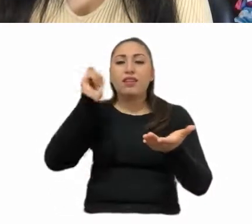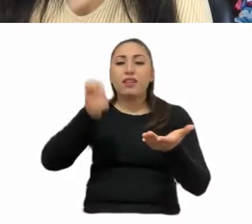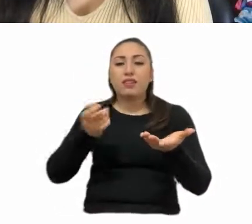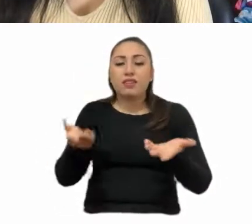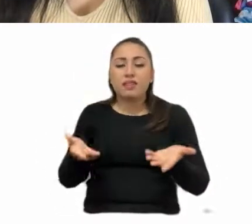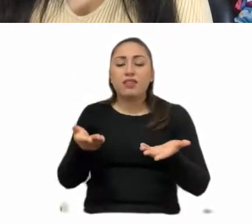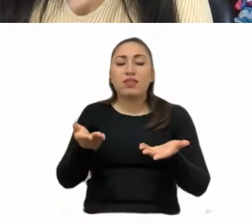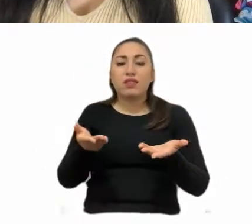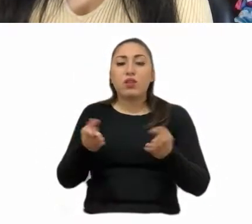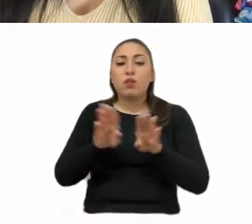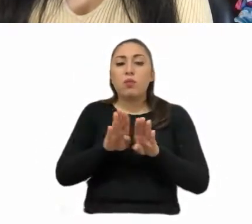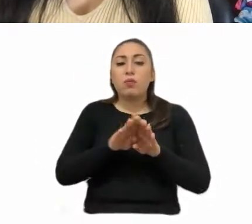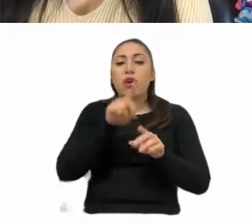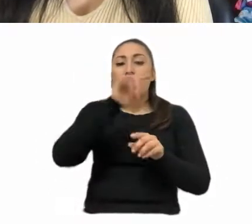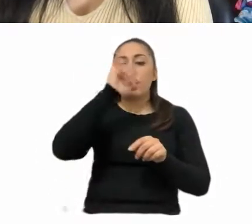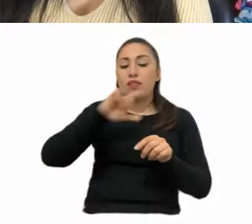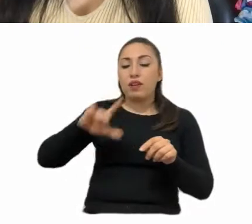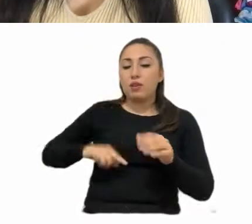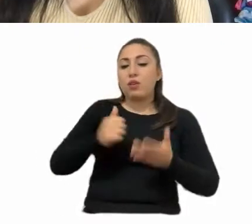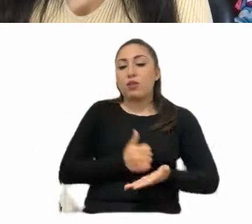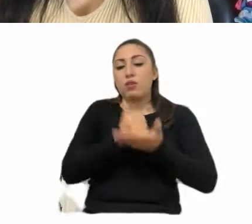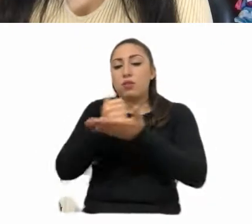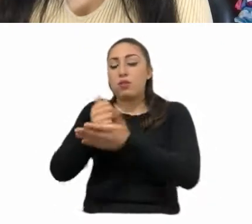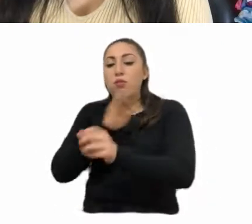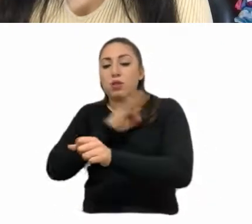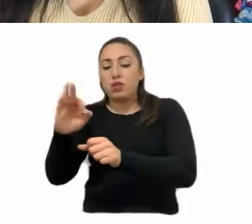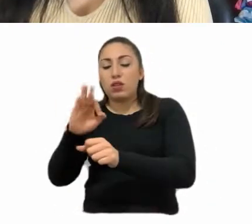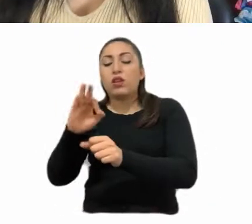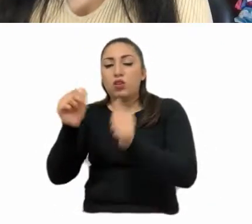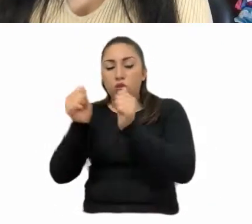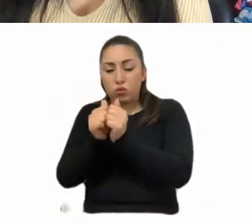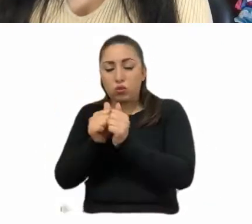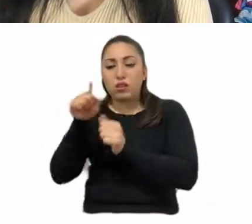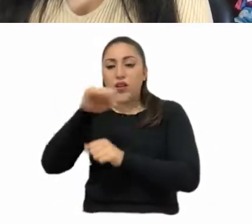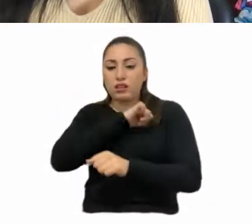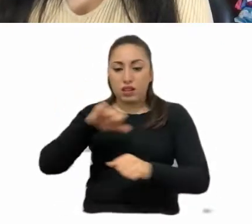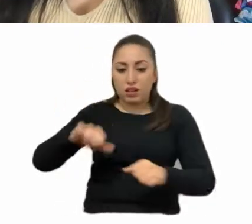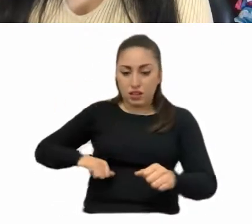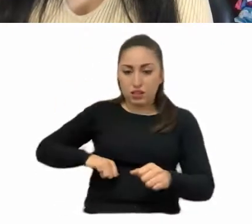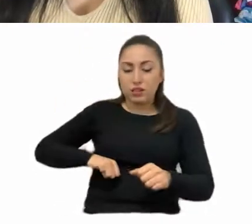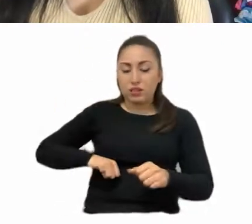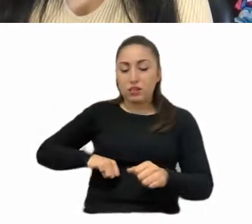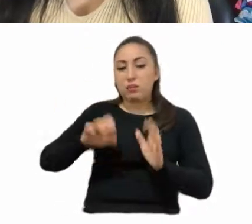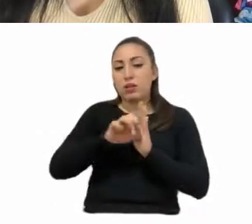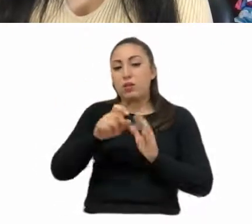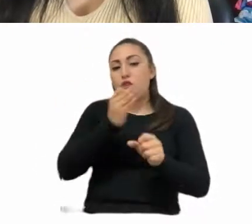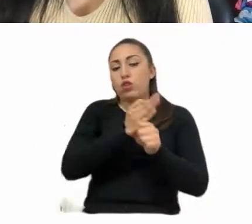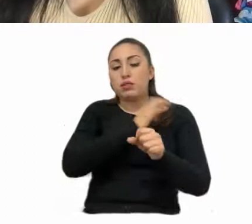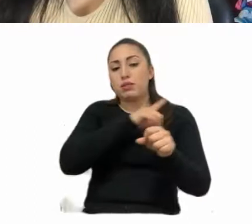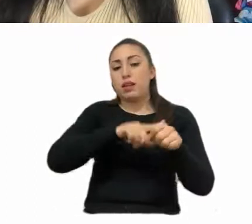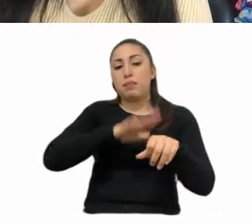como coayuva precisamente en este caso la Secretaría de Desarrollo Económico en la, en la atención,